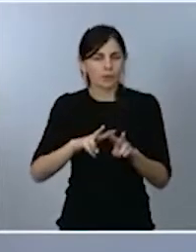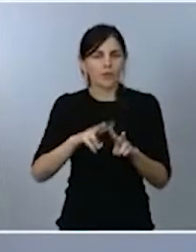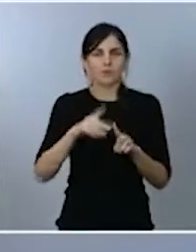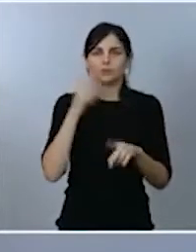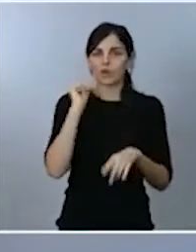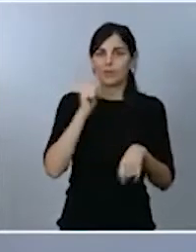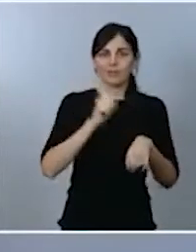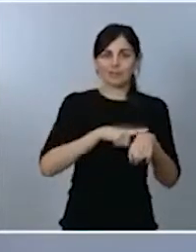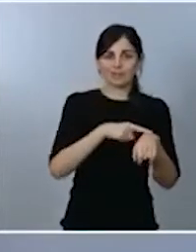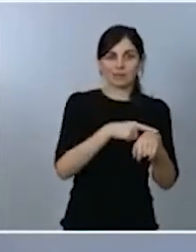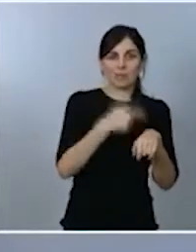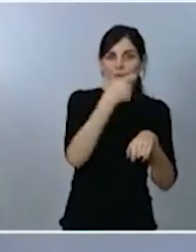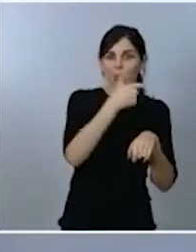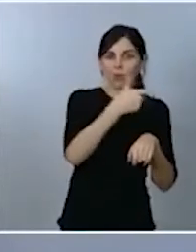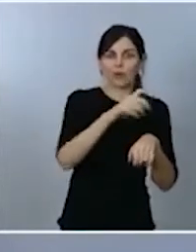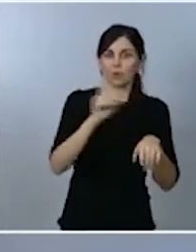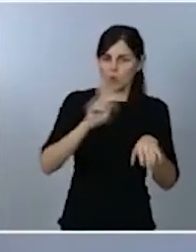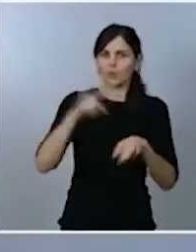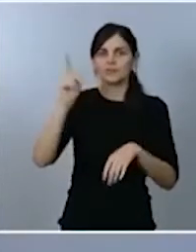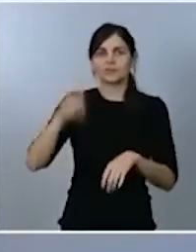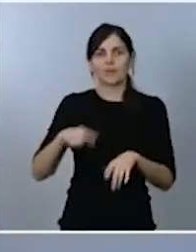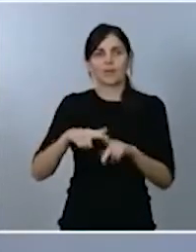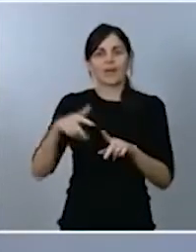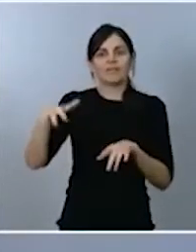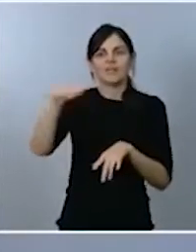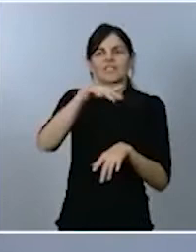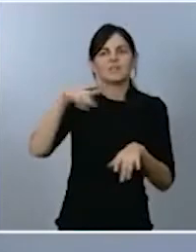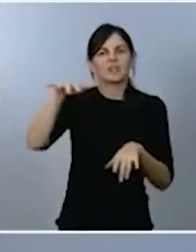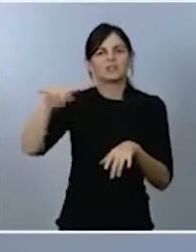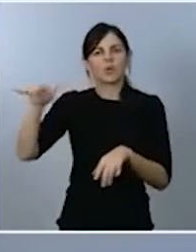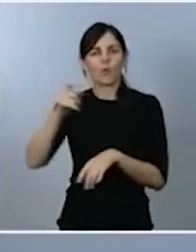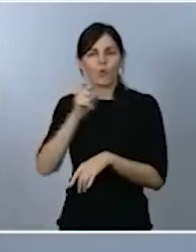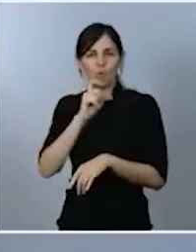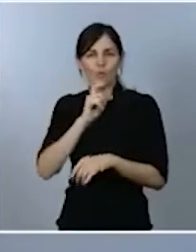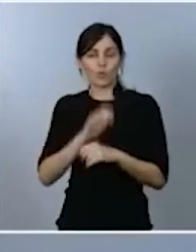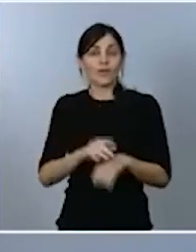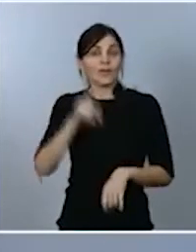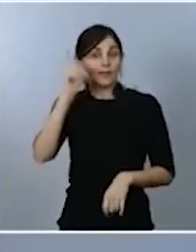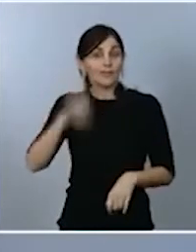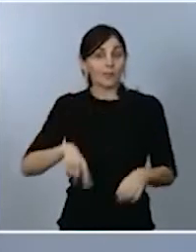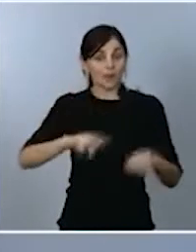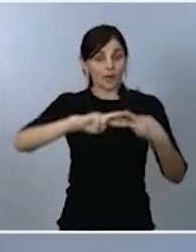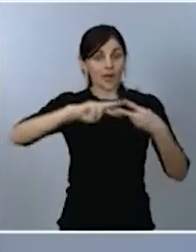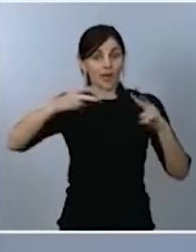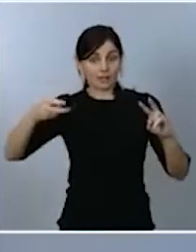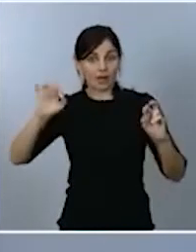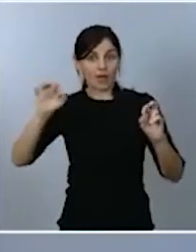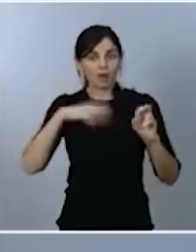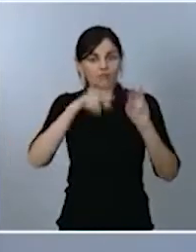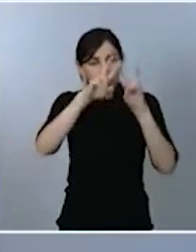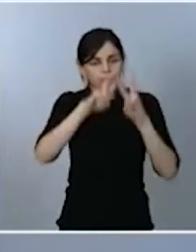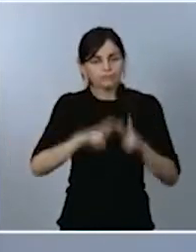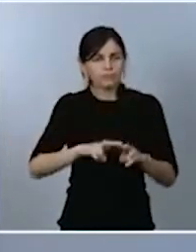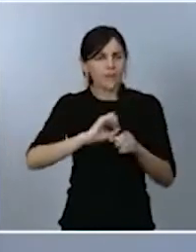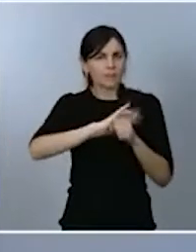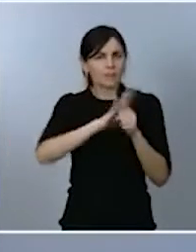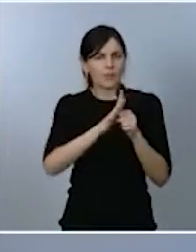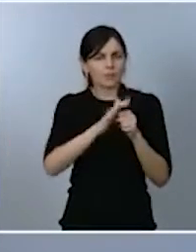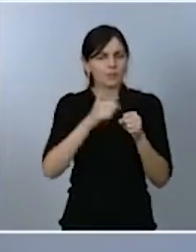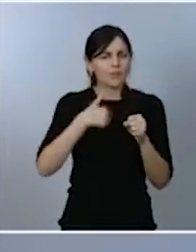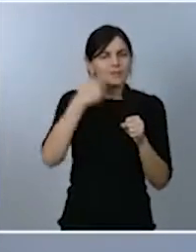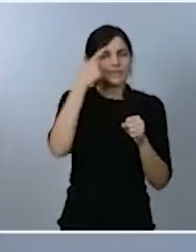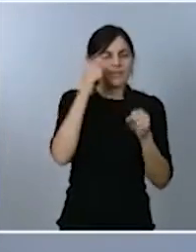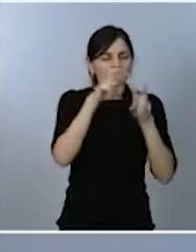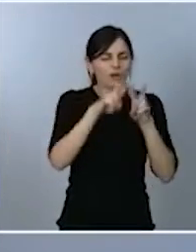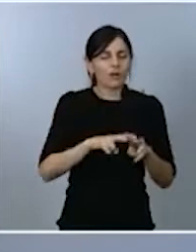también identificar posibles mutaciones que pudieran tener incluso valor para la clínica posterior. Conocer